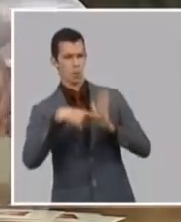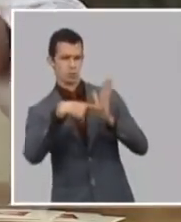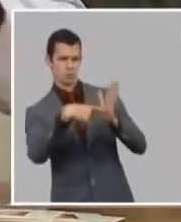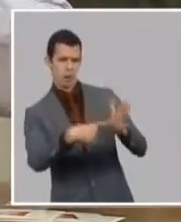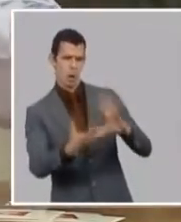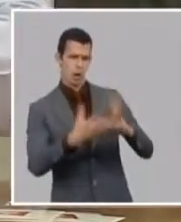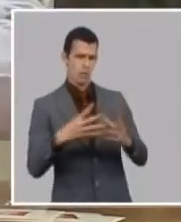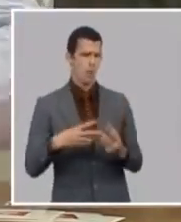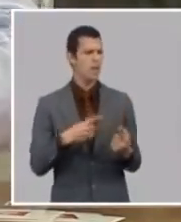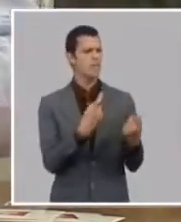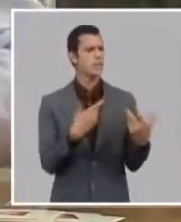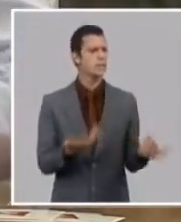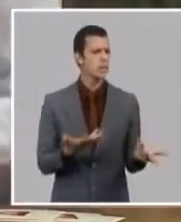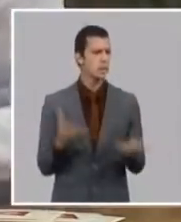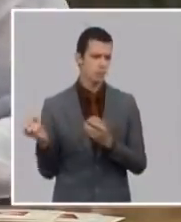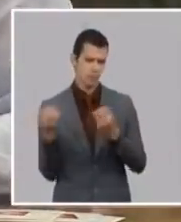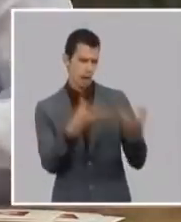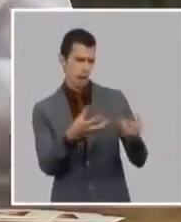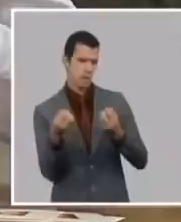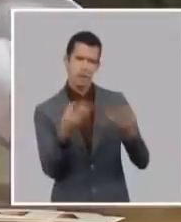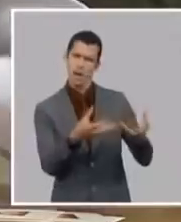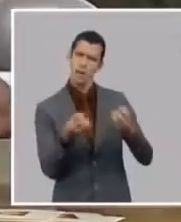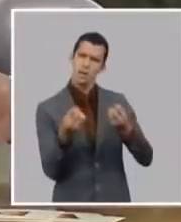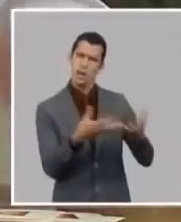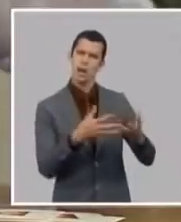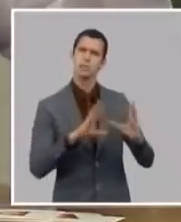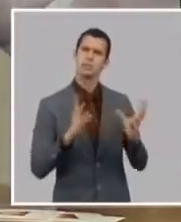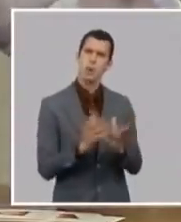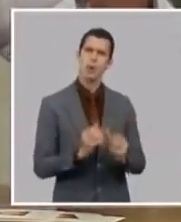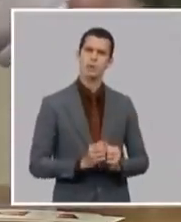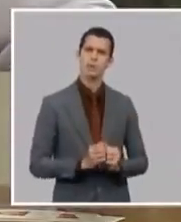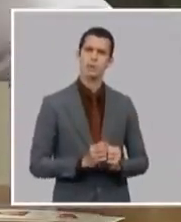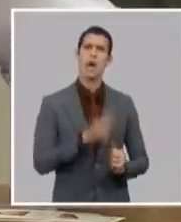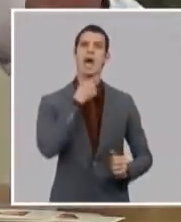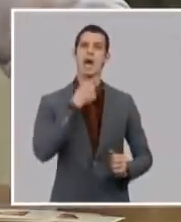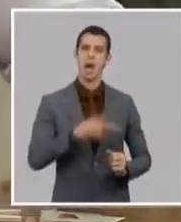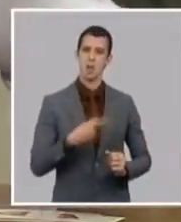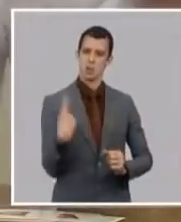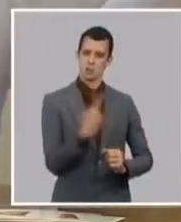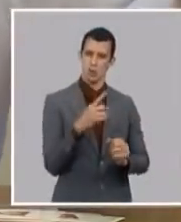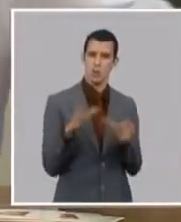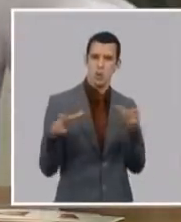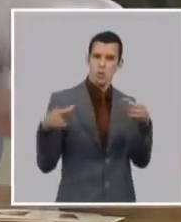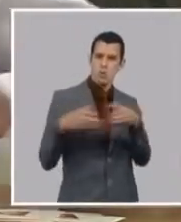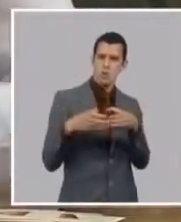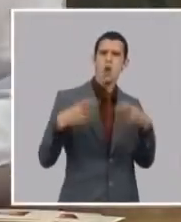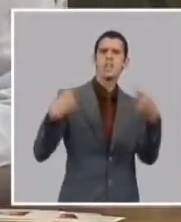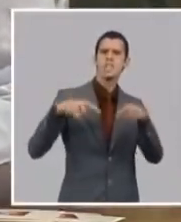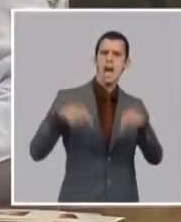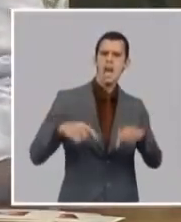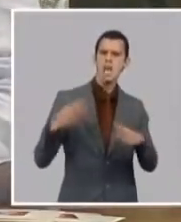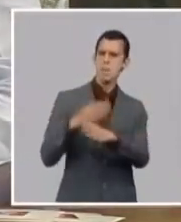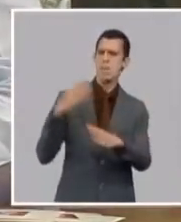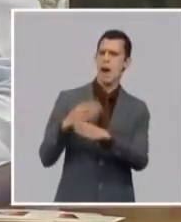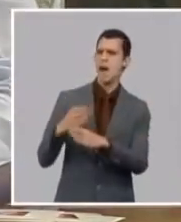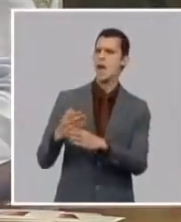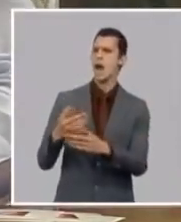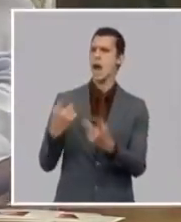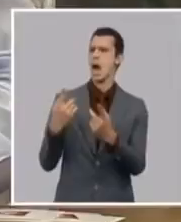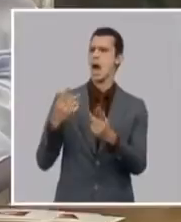que hizo falta para fabricar las camas que faltaban en Matanz el que tomó las decisiones de qué escuelas de qué centros de qué hoteles se podían